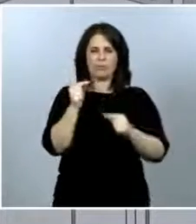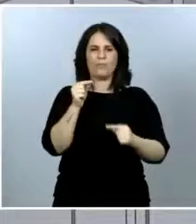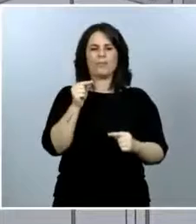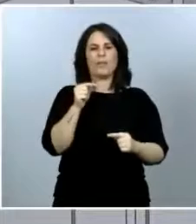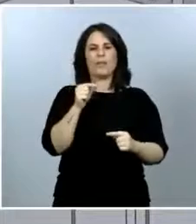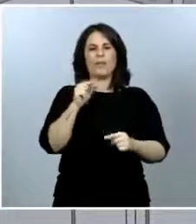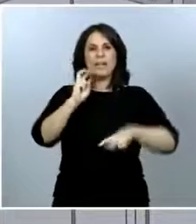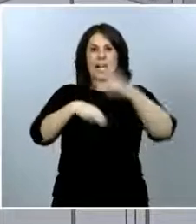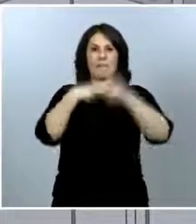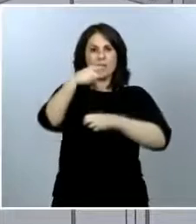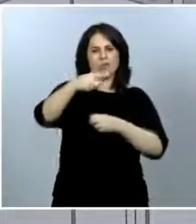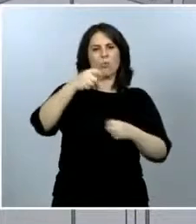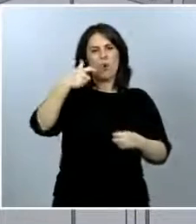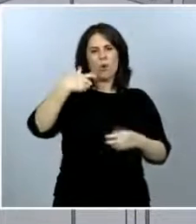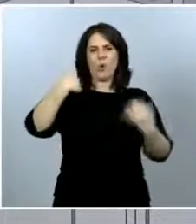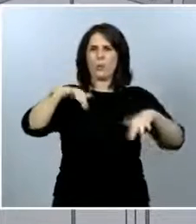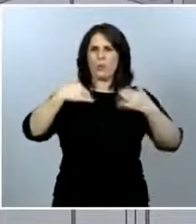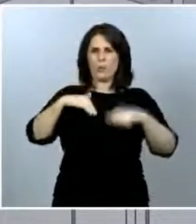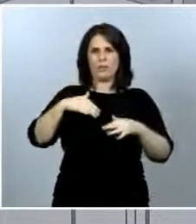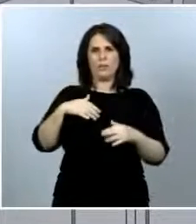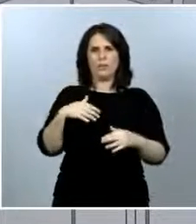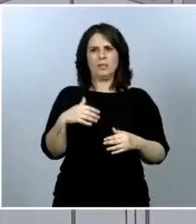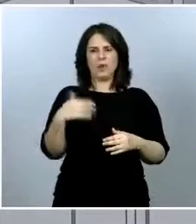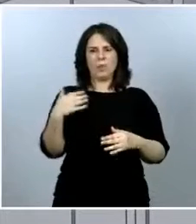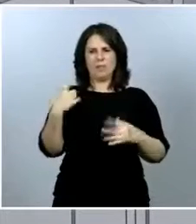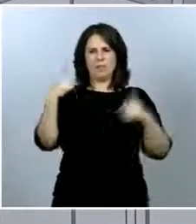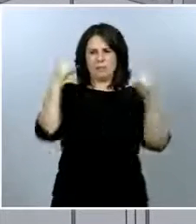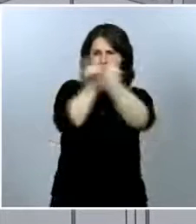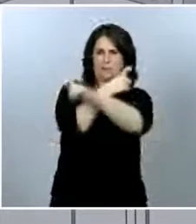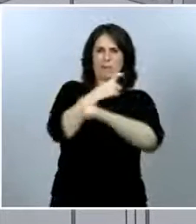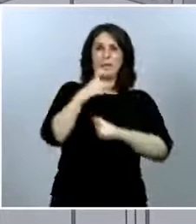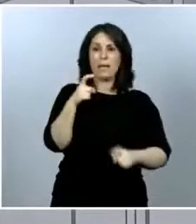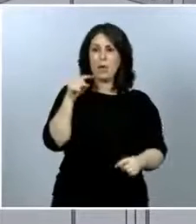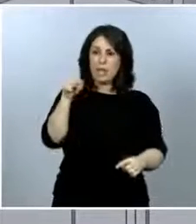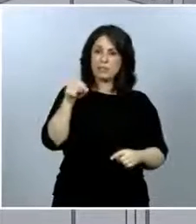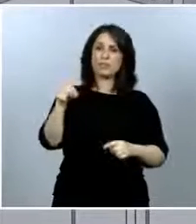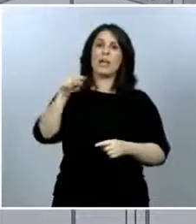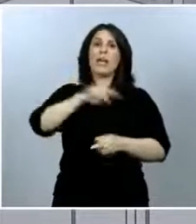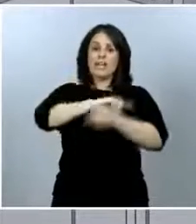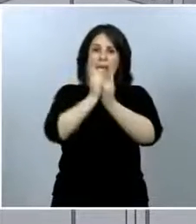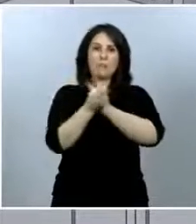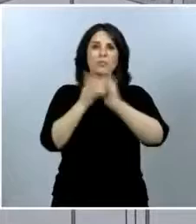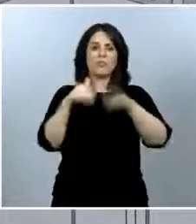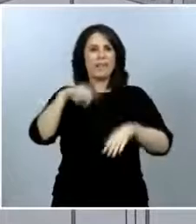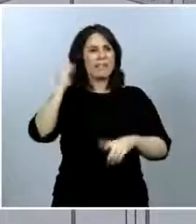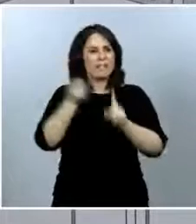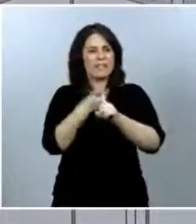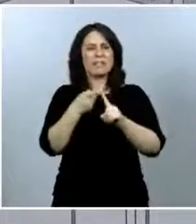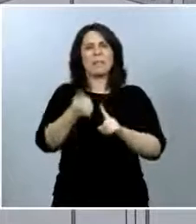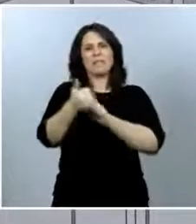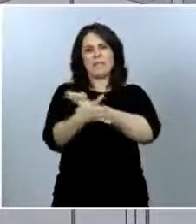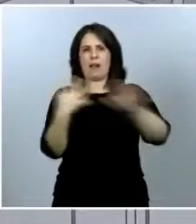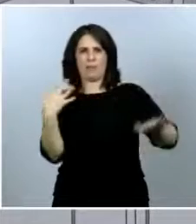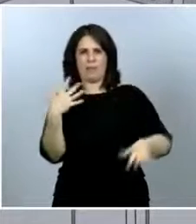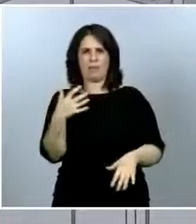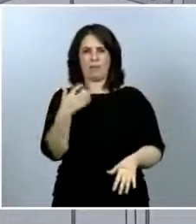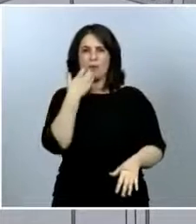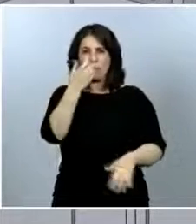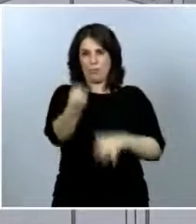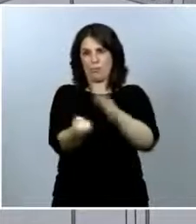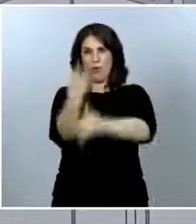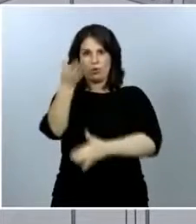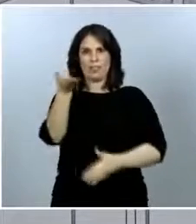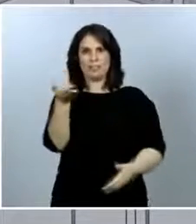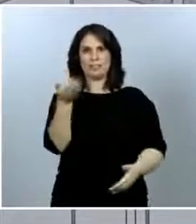pero nos permite reaccionar mucho más rápido y detectar mucho más rápido este tipo de cosas. Por ejemplo, estos brotes, ya sean en